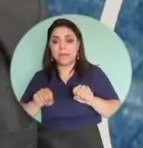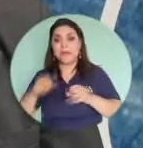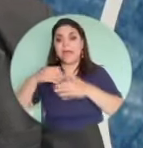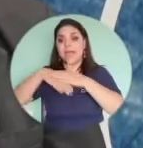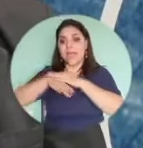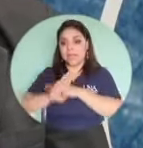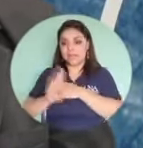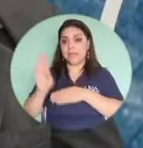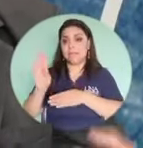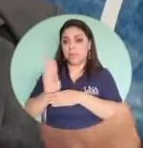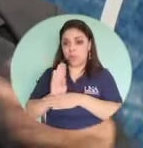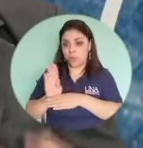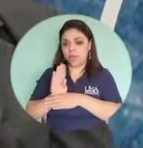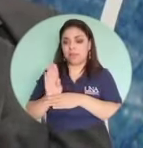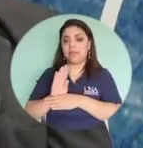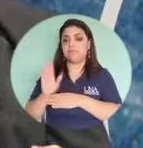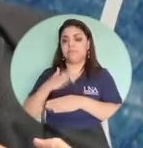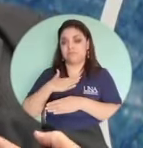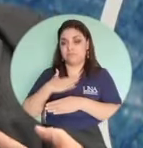mi cuenta de banco quieren